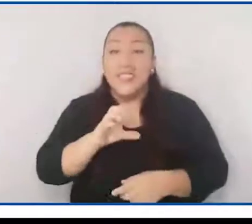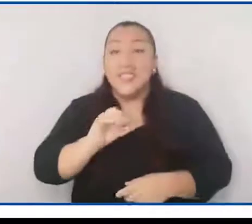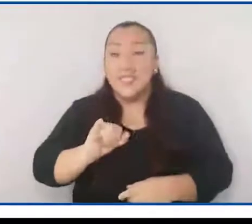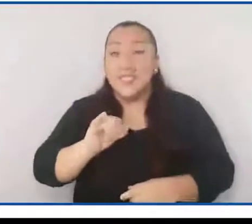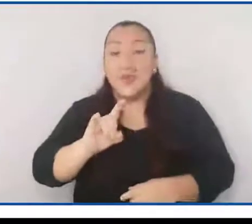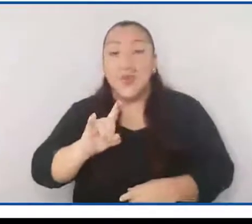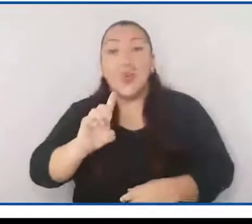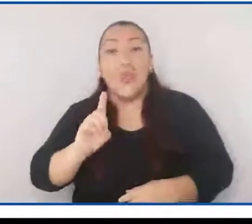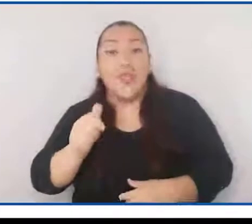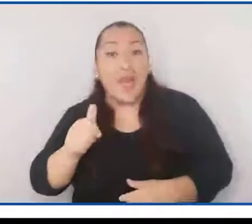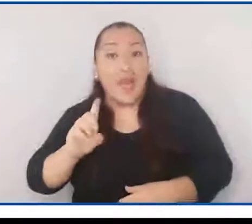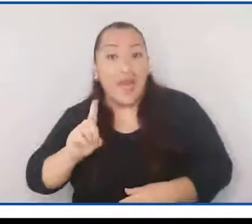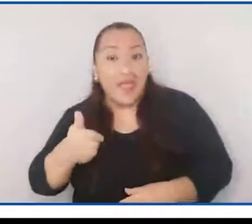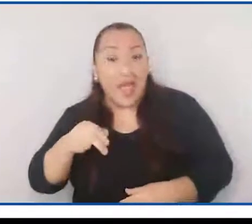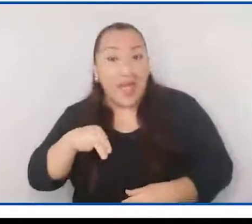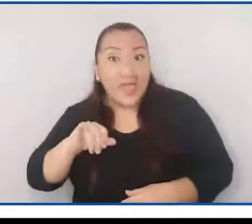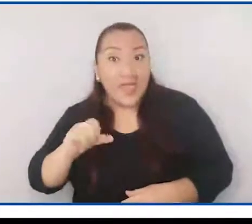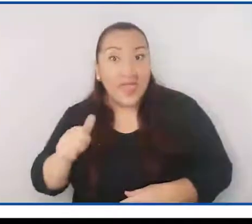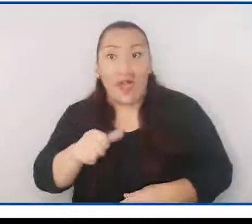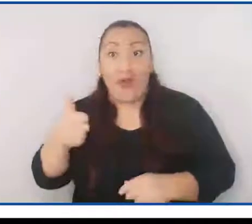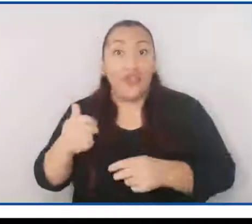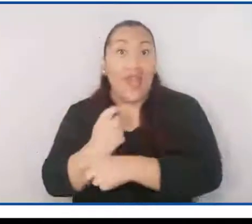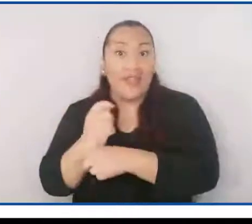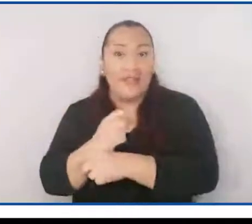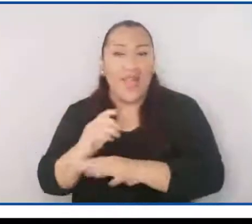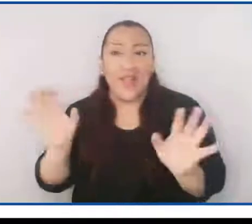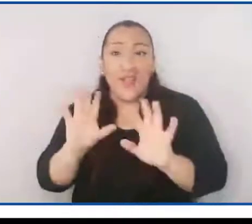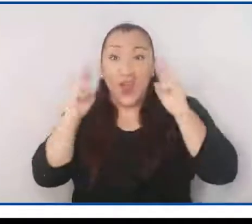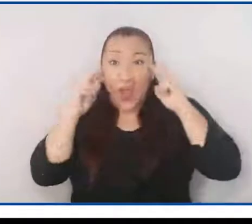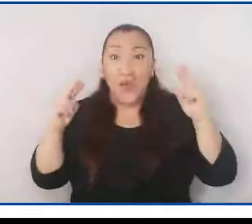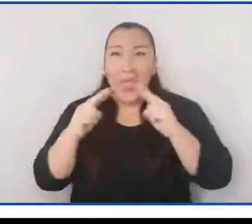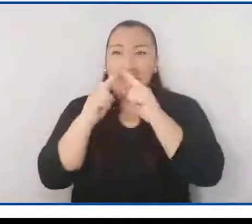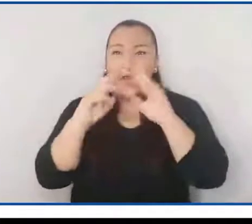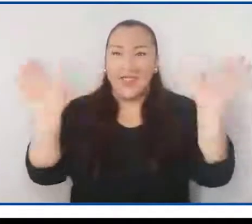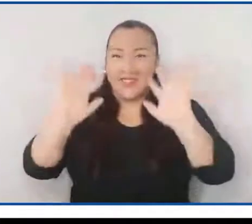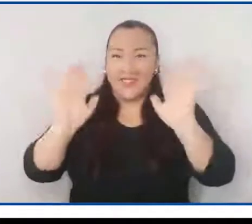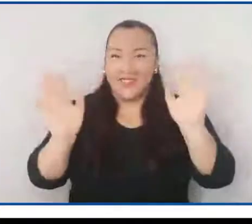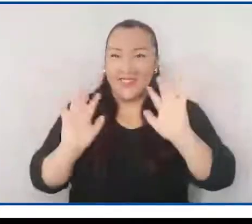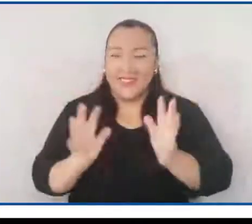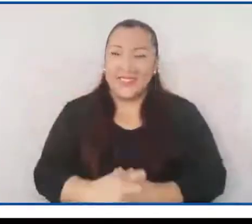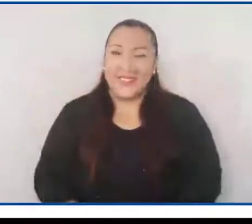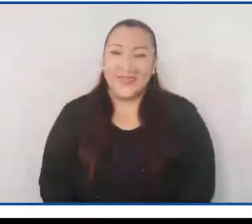ciudadanía en la siguiente actividad. ¡Hasta la próxima!